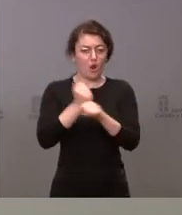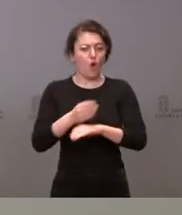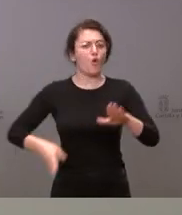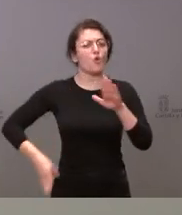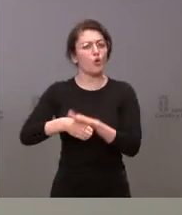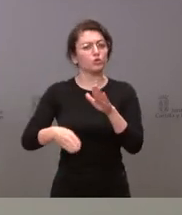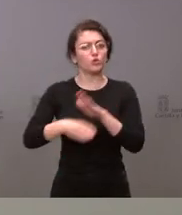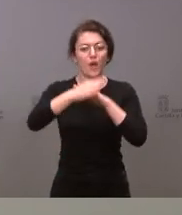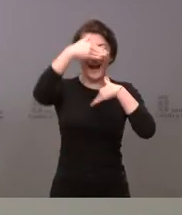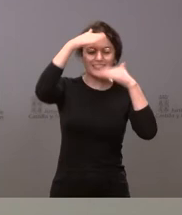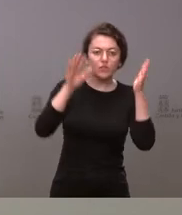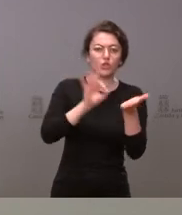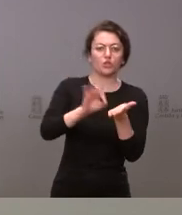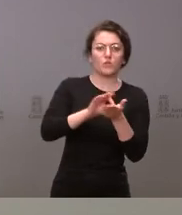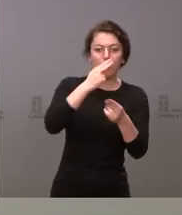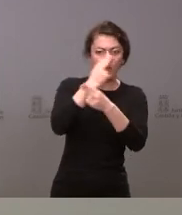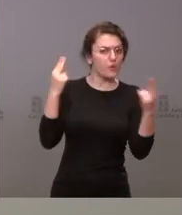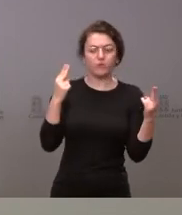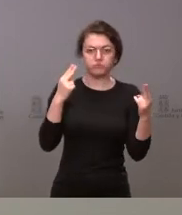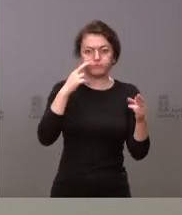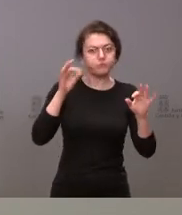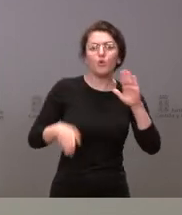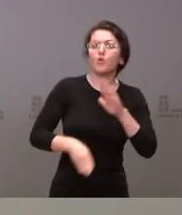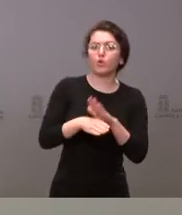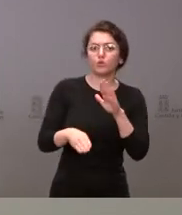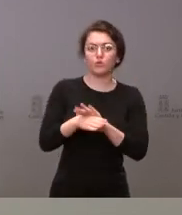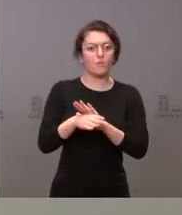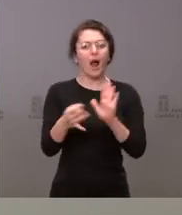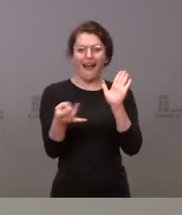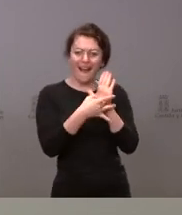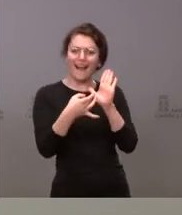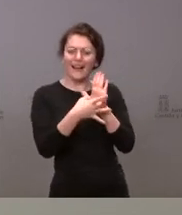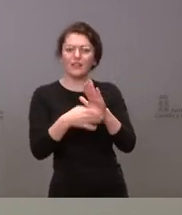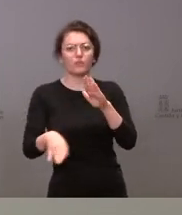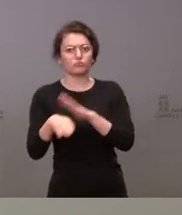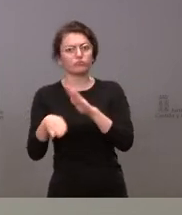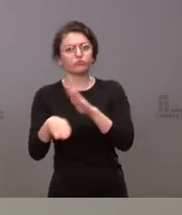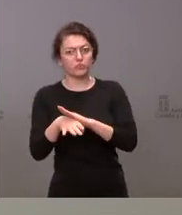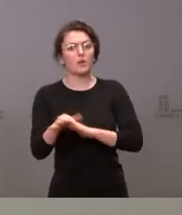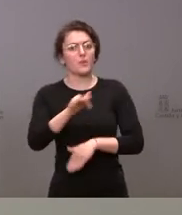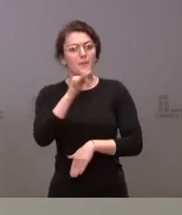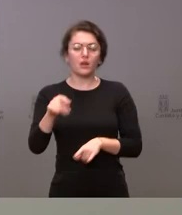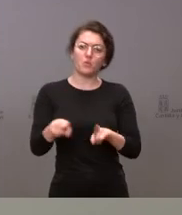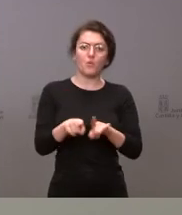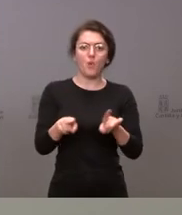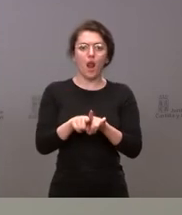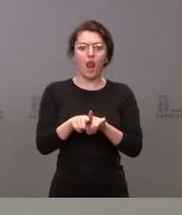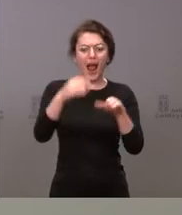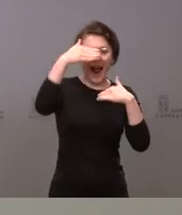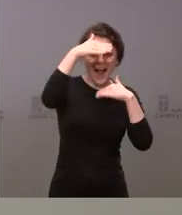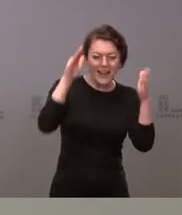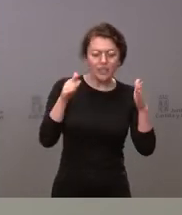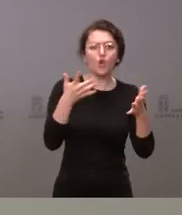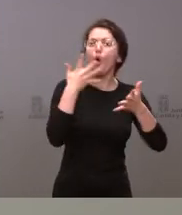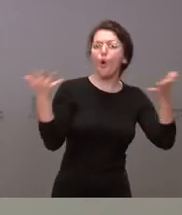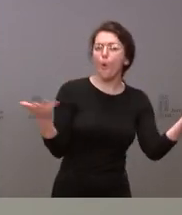siguen funcionando con absoluto nivel de calidad y seguimos atendiendo los niveles más necesarios y más urgentes de aquellos que nos